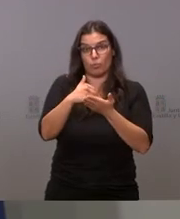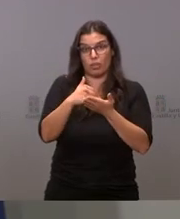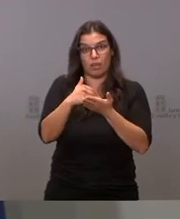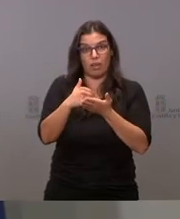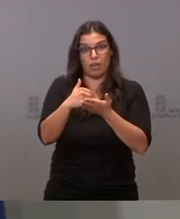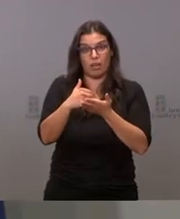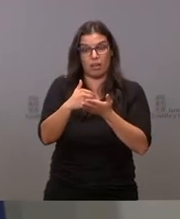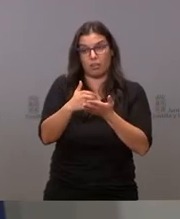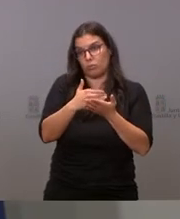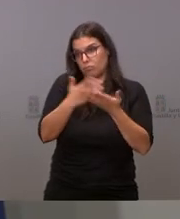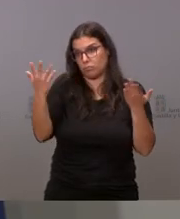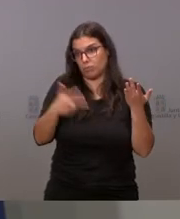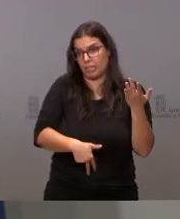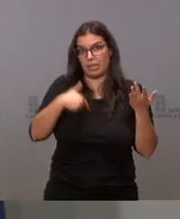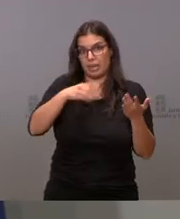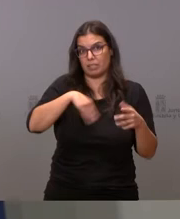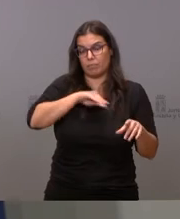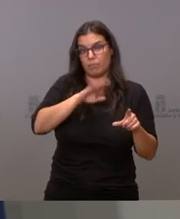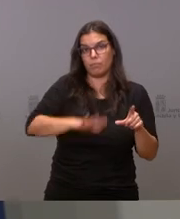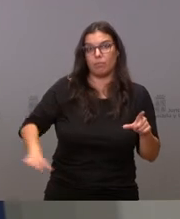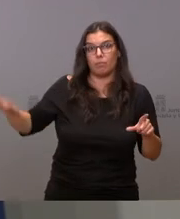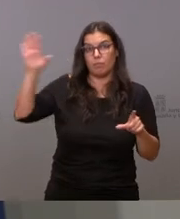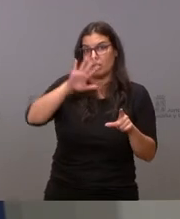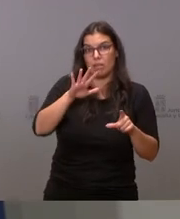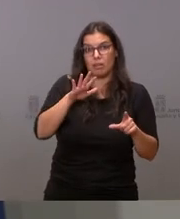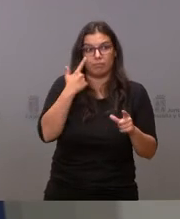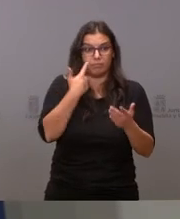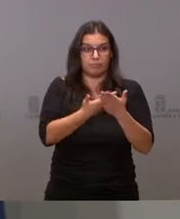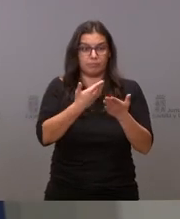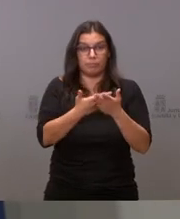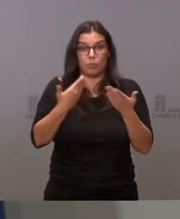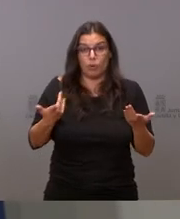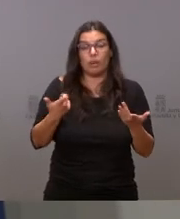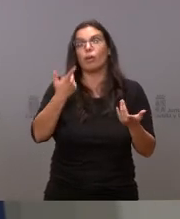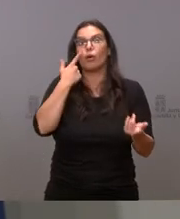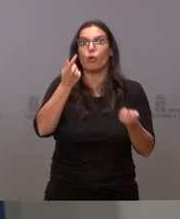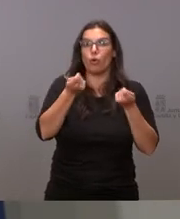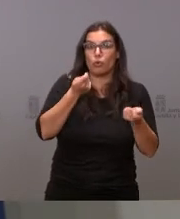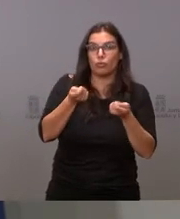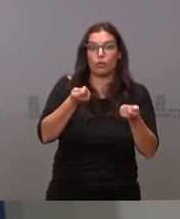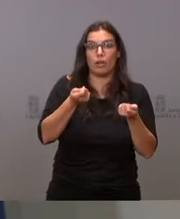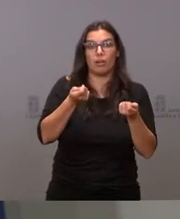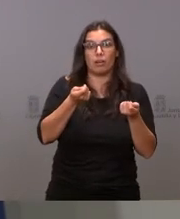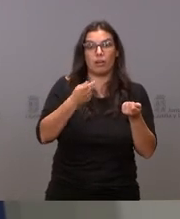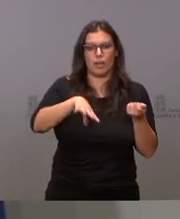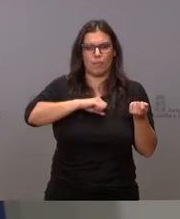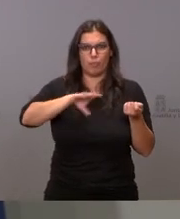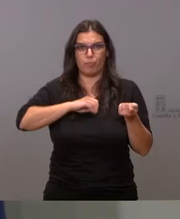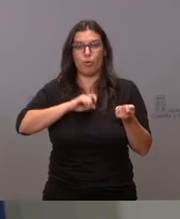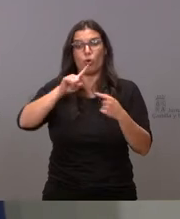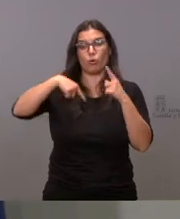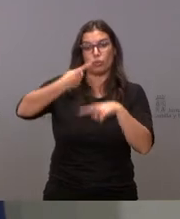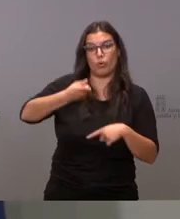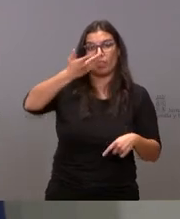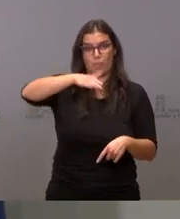y lo que ha ocurrido en el conjunto de nuestro país es que el control de la incidencia y la disminución de la letalidad y de